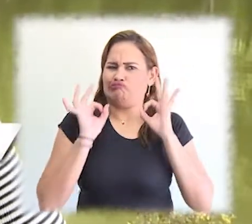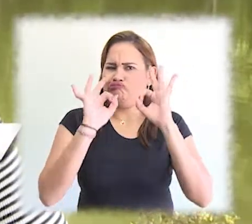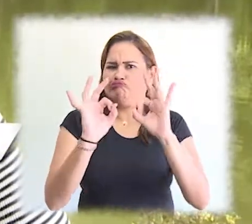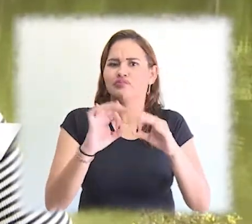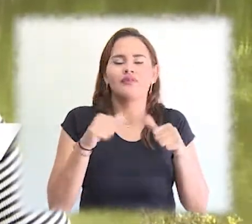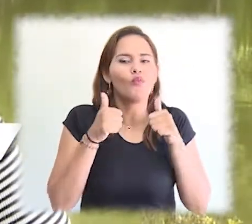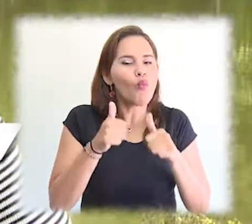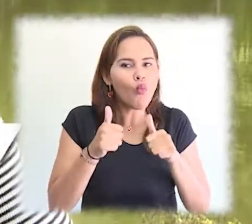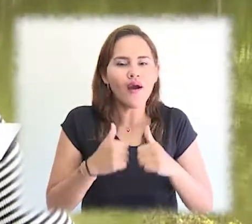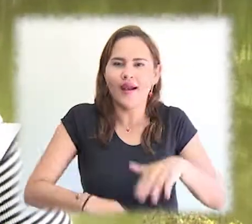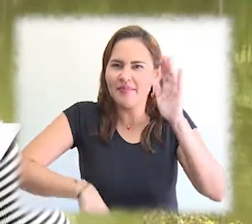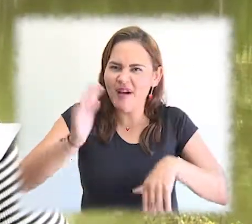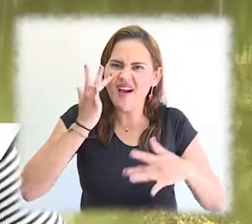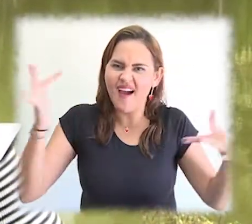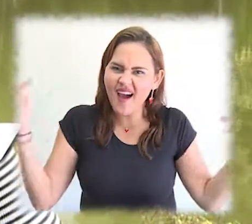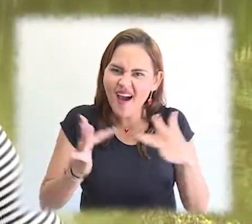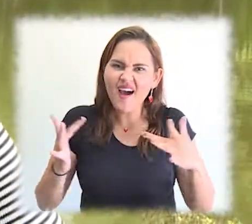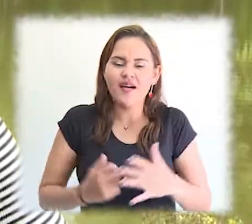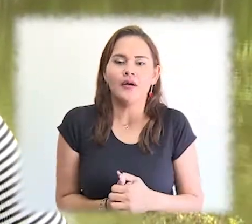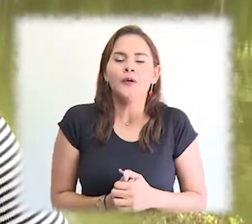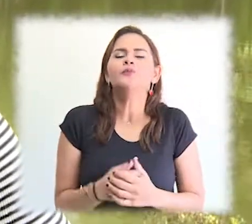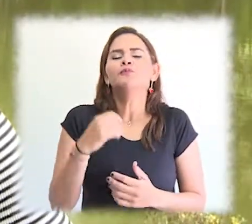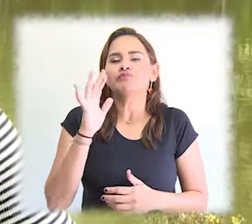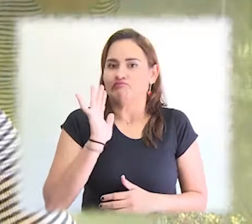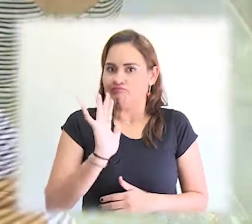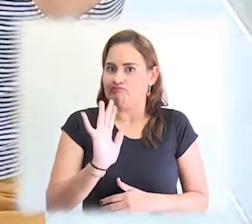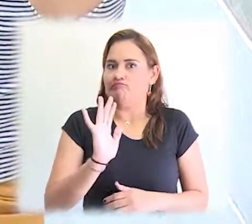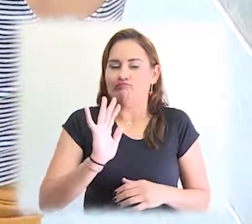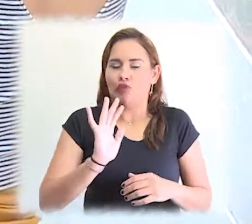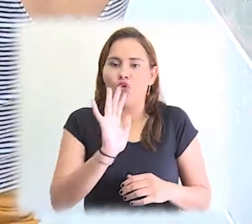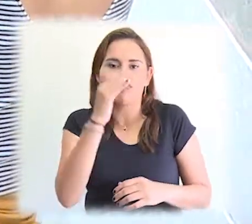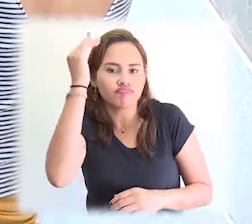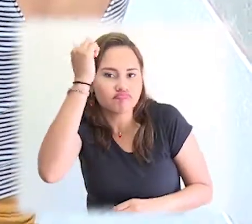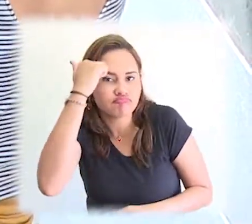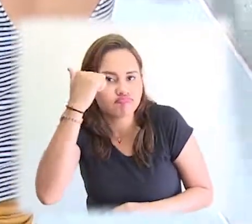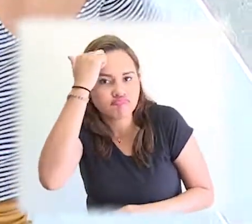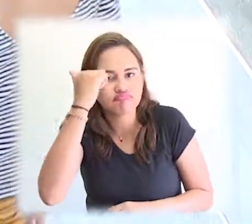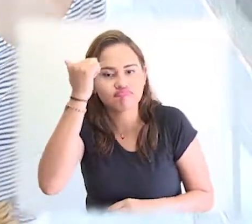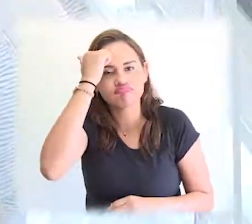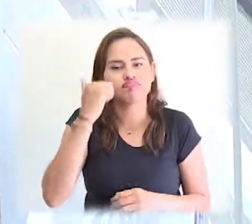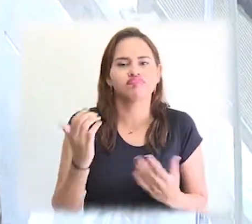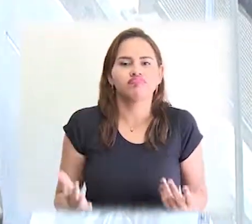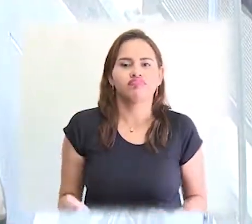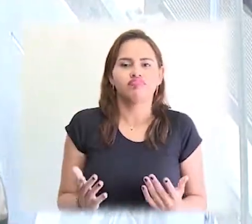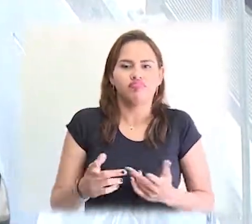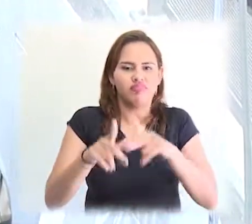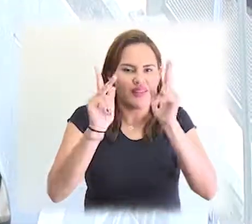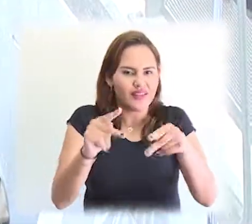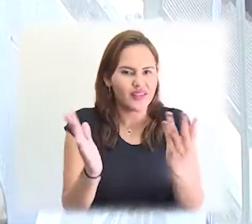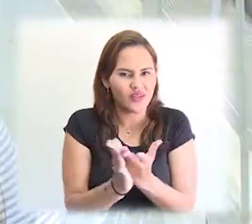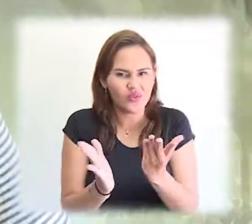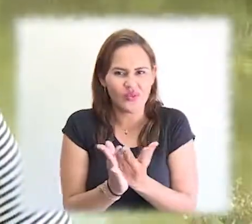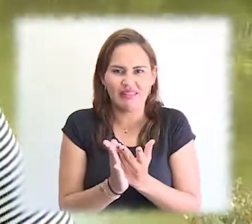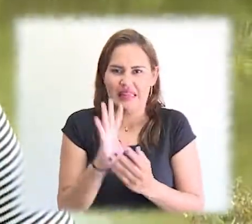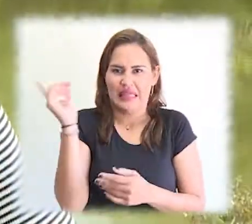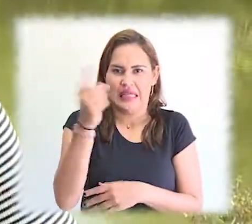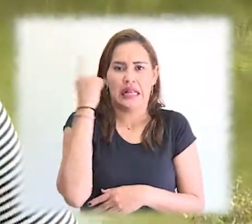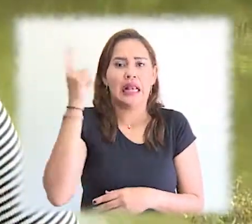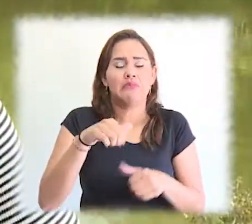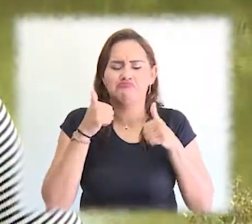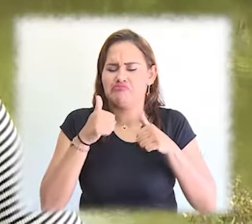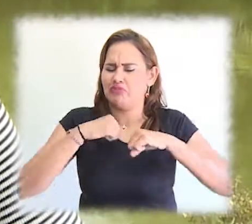edificios, creo, renovados desde poco, con una calidad de educación muy elevada, con